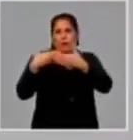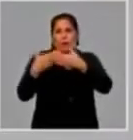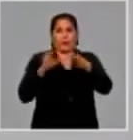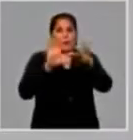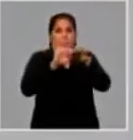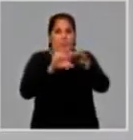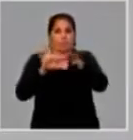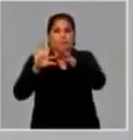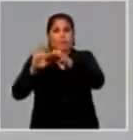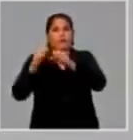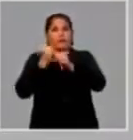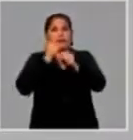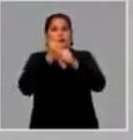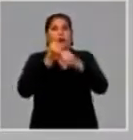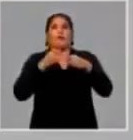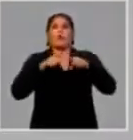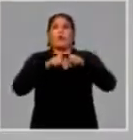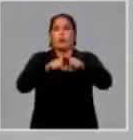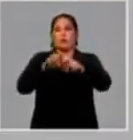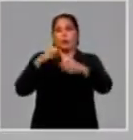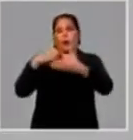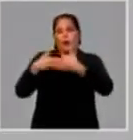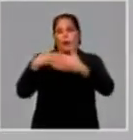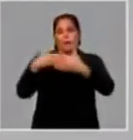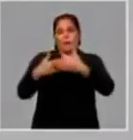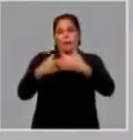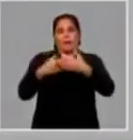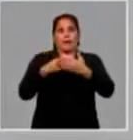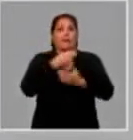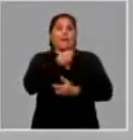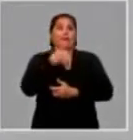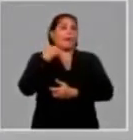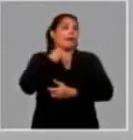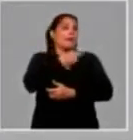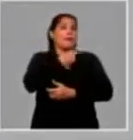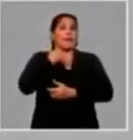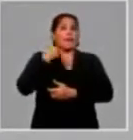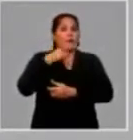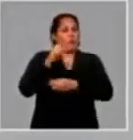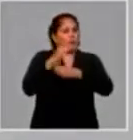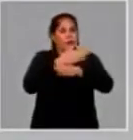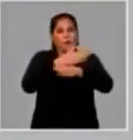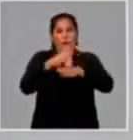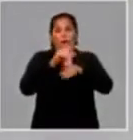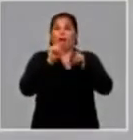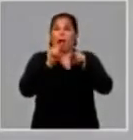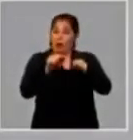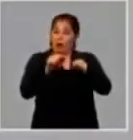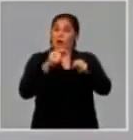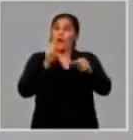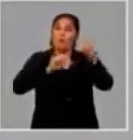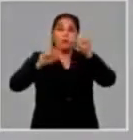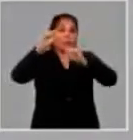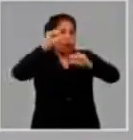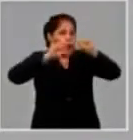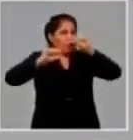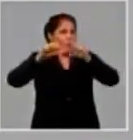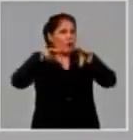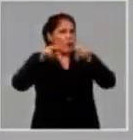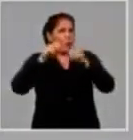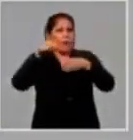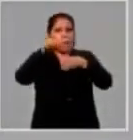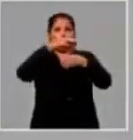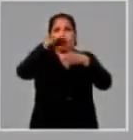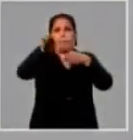los cuales han trabajado de conjunto con las instituciones de Suchel y otros que no hemos mencionado, en busca de nuevas formulaciones de